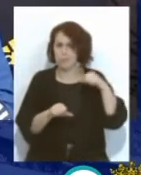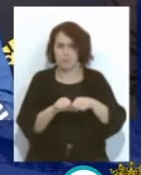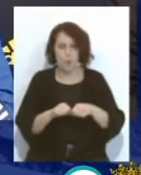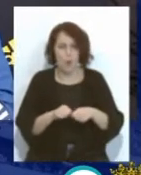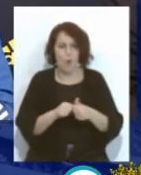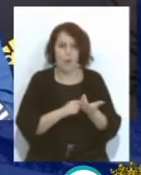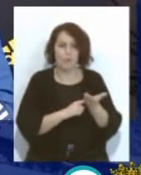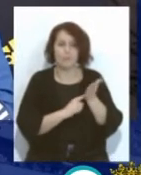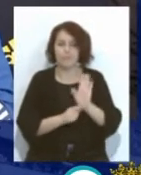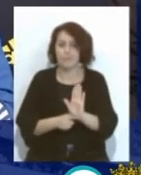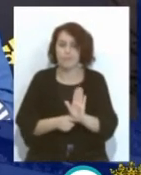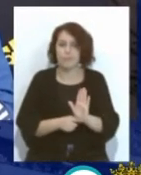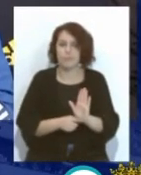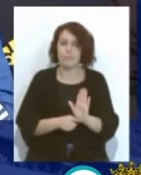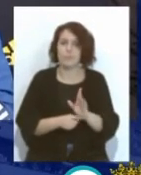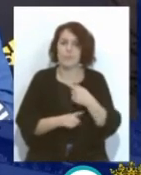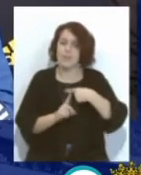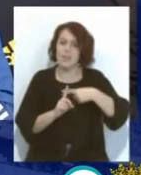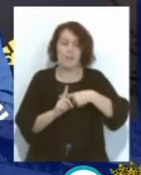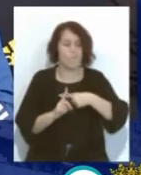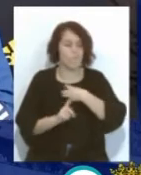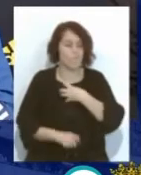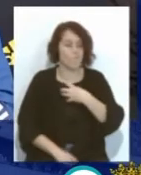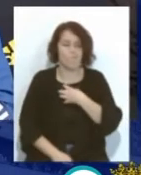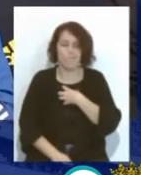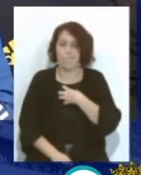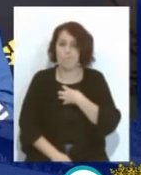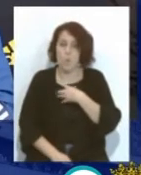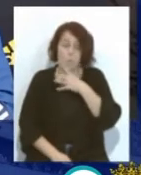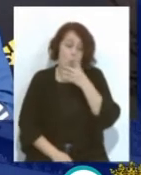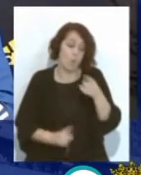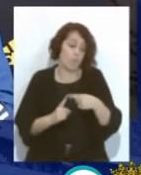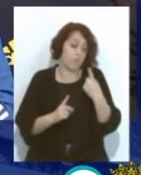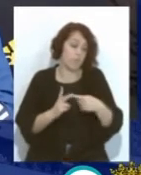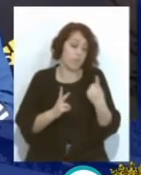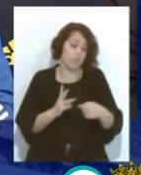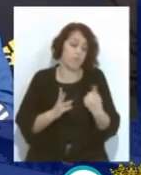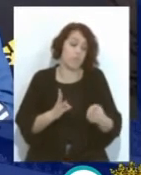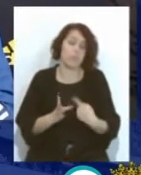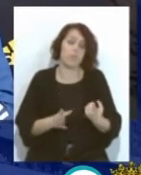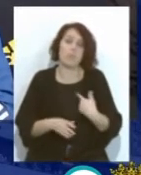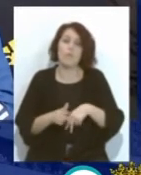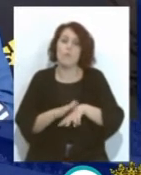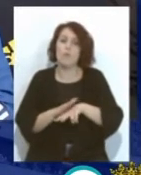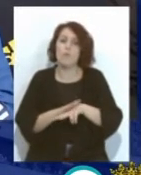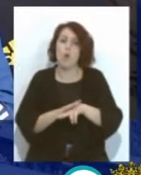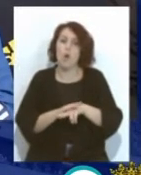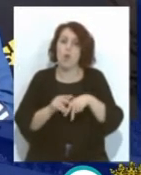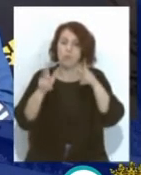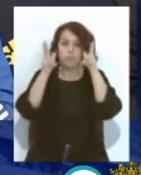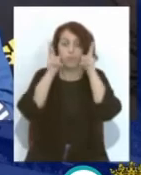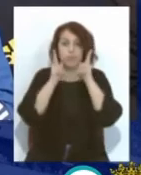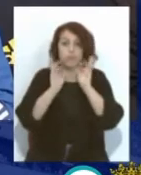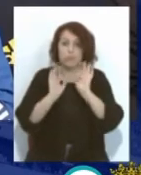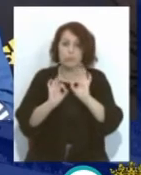mostrar Ese nivel Por distintas cosas El fútbol De la élite Es